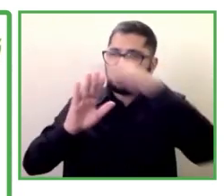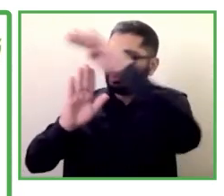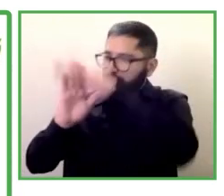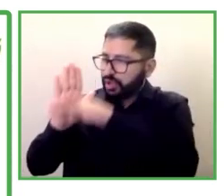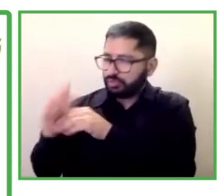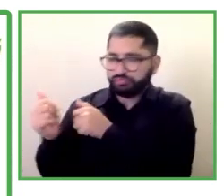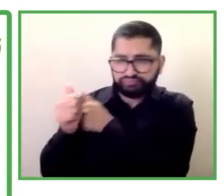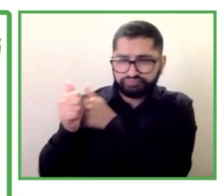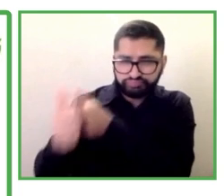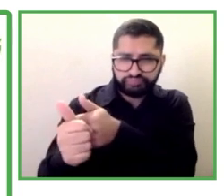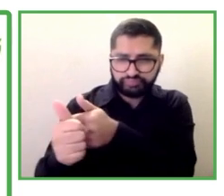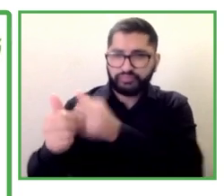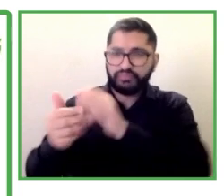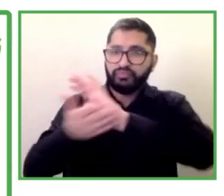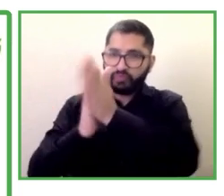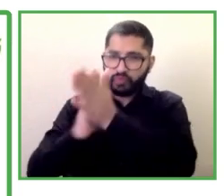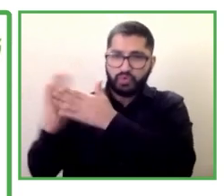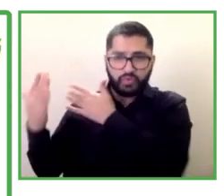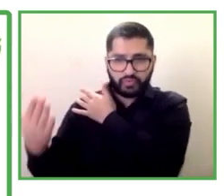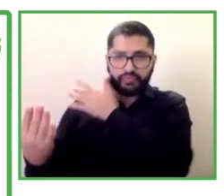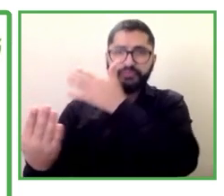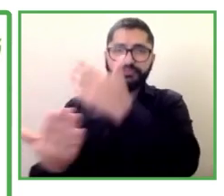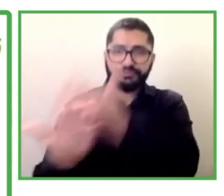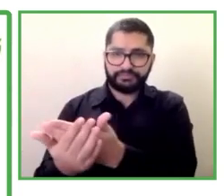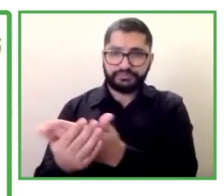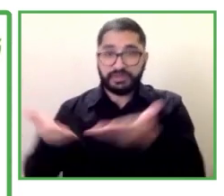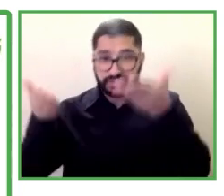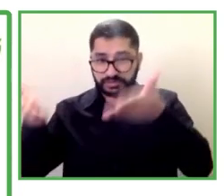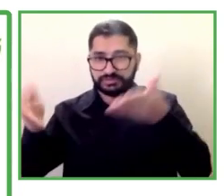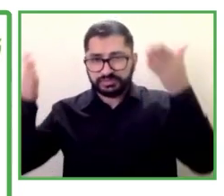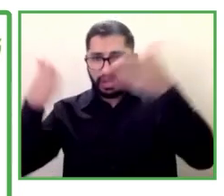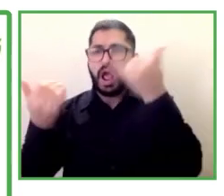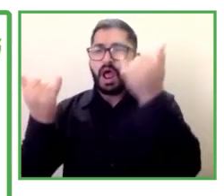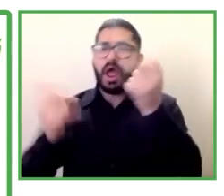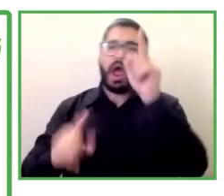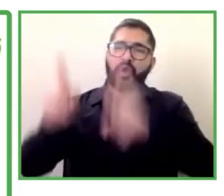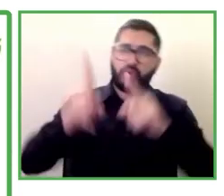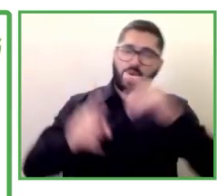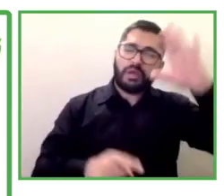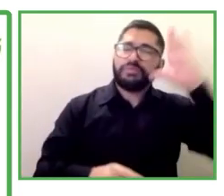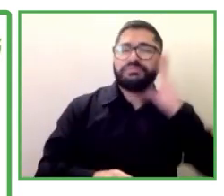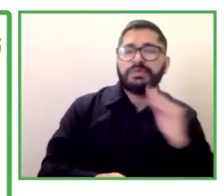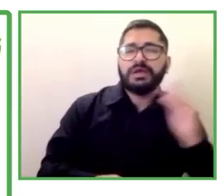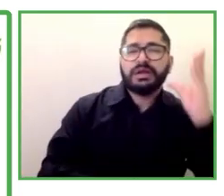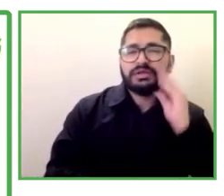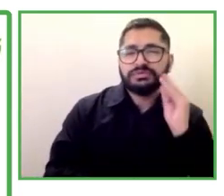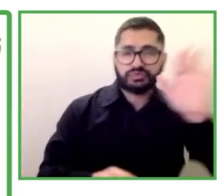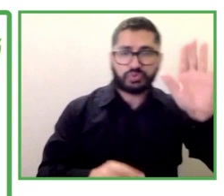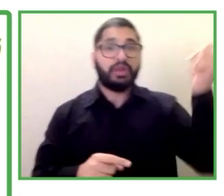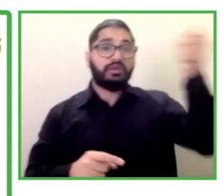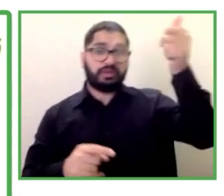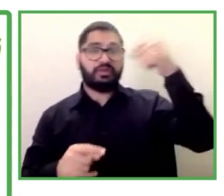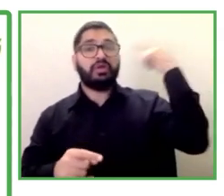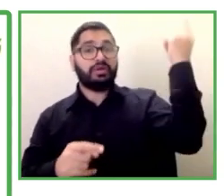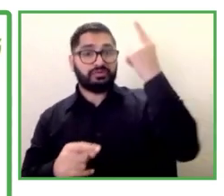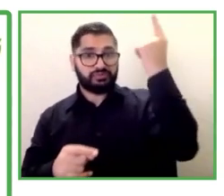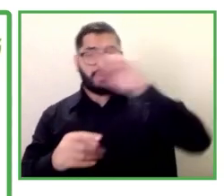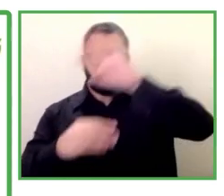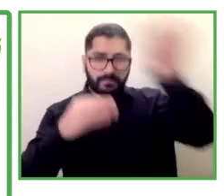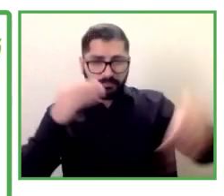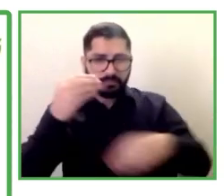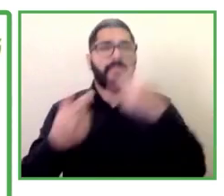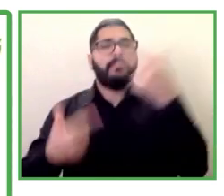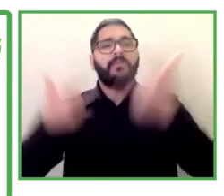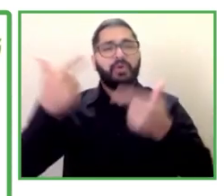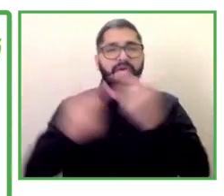con ustedes así algunos ejemplos de la experiencia de la Dirección General en la implementación de las políticas públicas para el empleo inclusivo